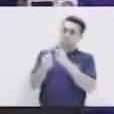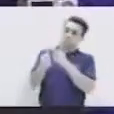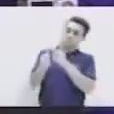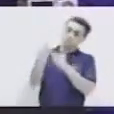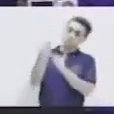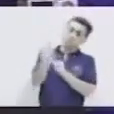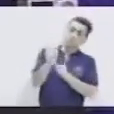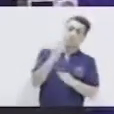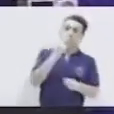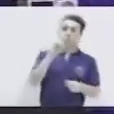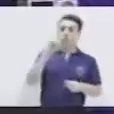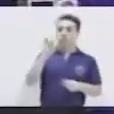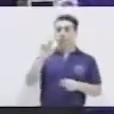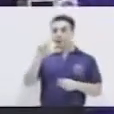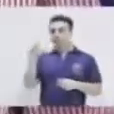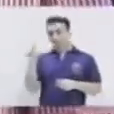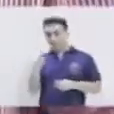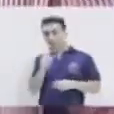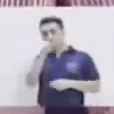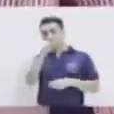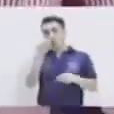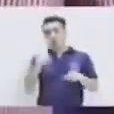necesitar son hojas en blanco,